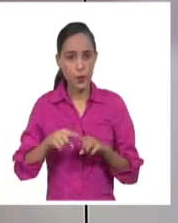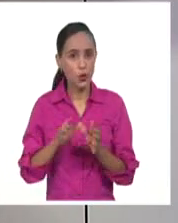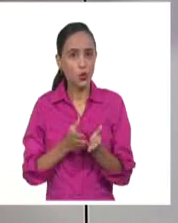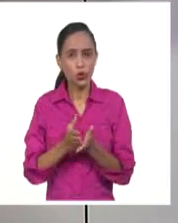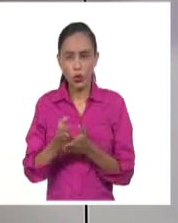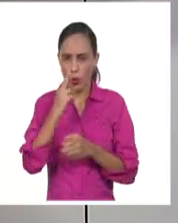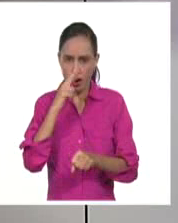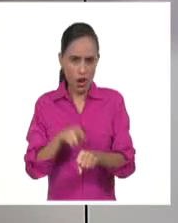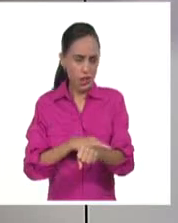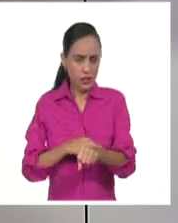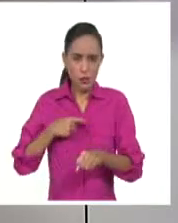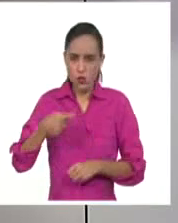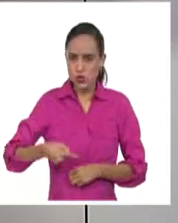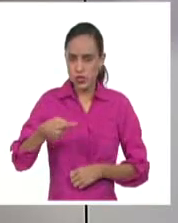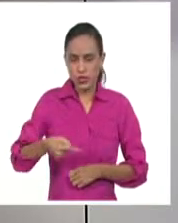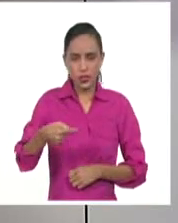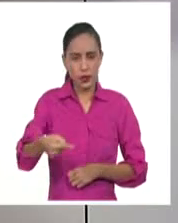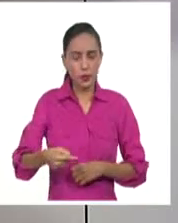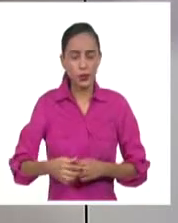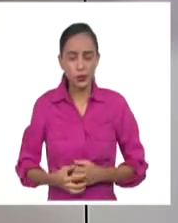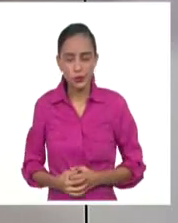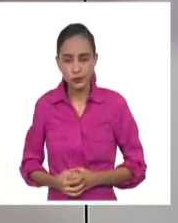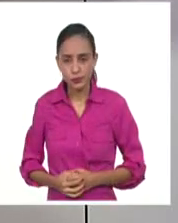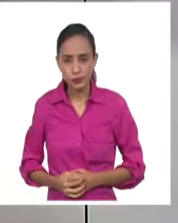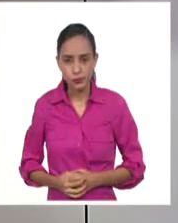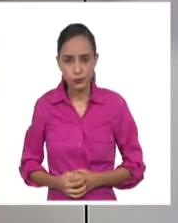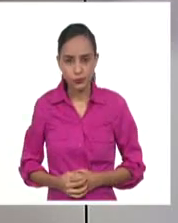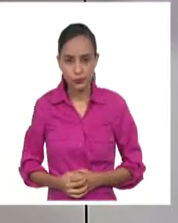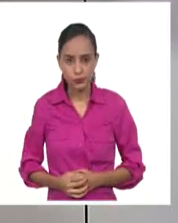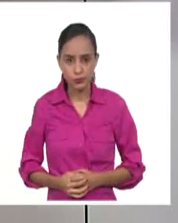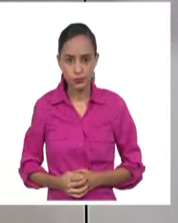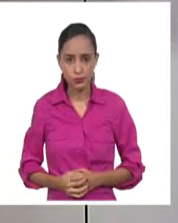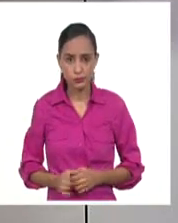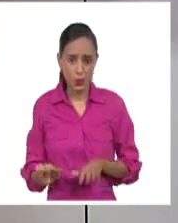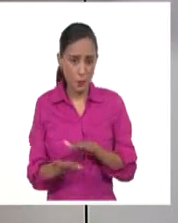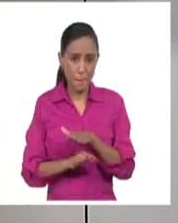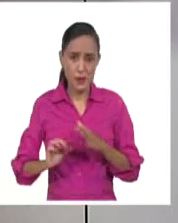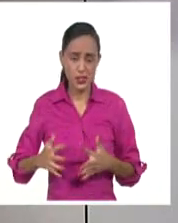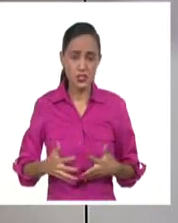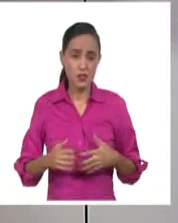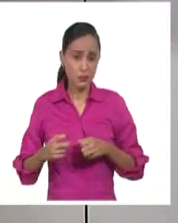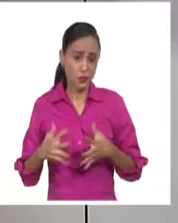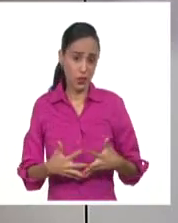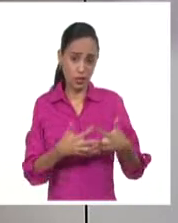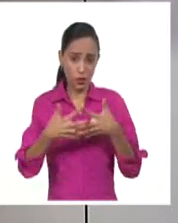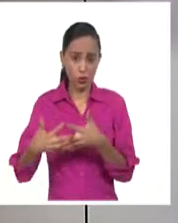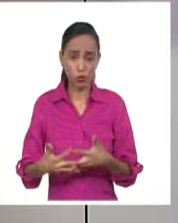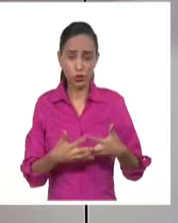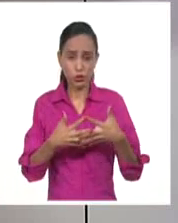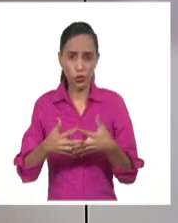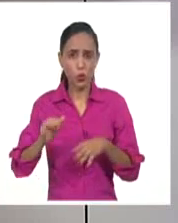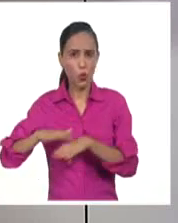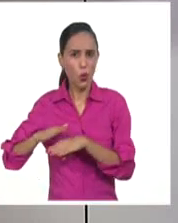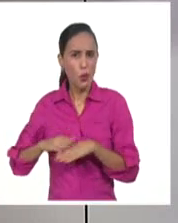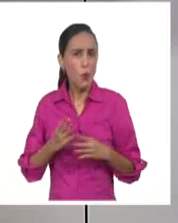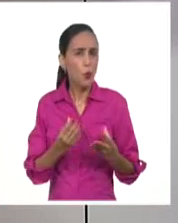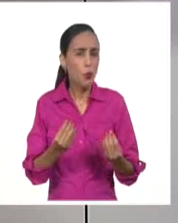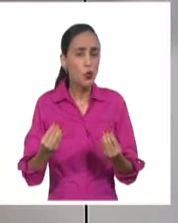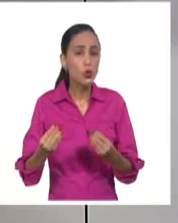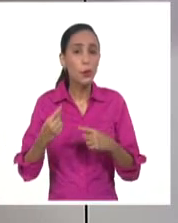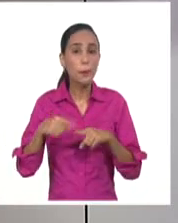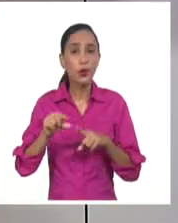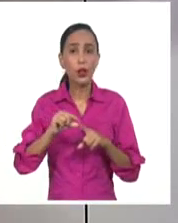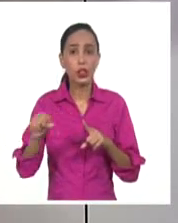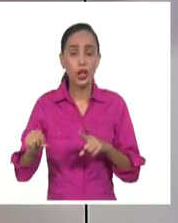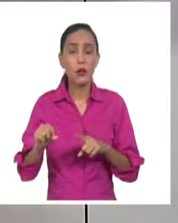racismo sistémico, que viene desde la propia génesis del país. Hoy las causas son múltiples, pero queda el tema en la